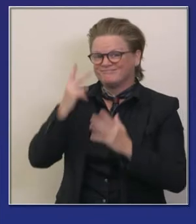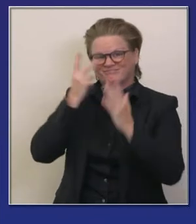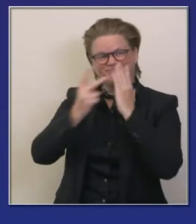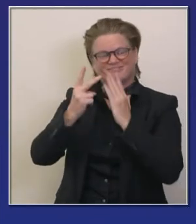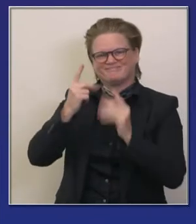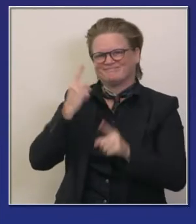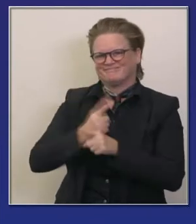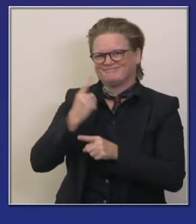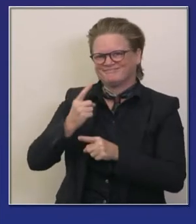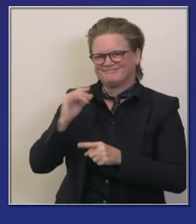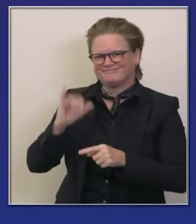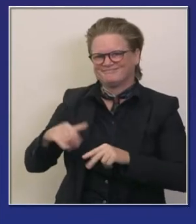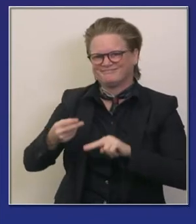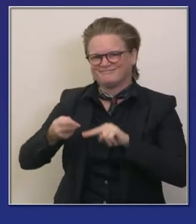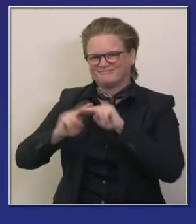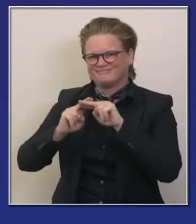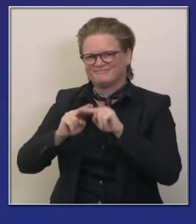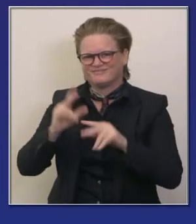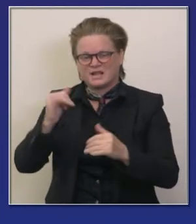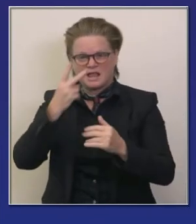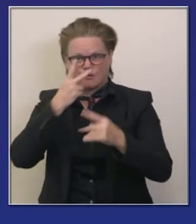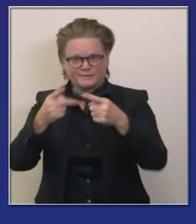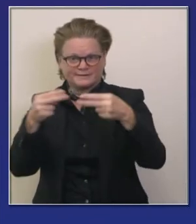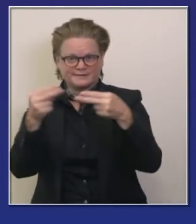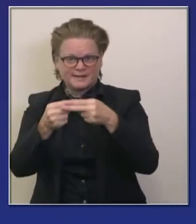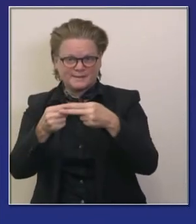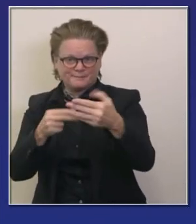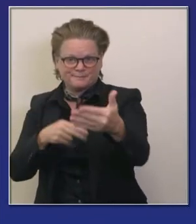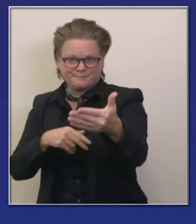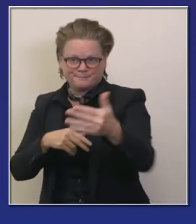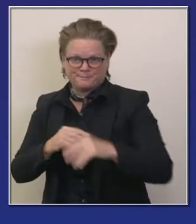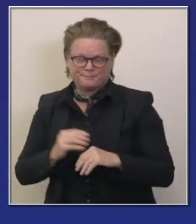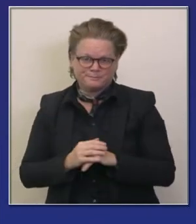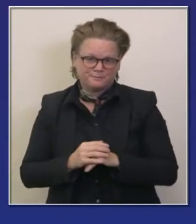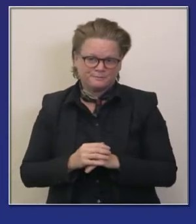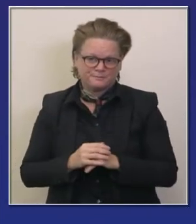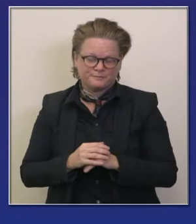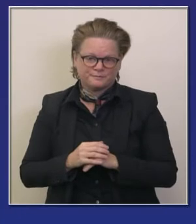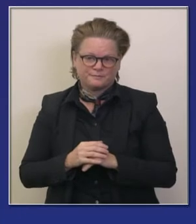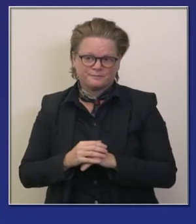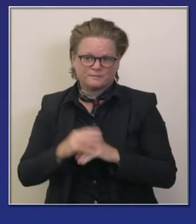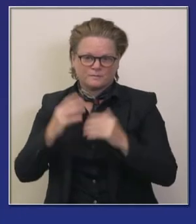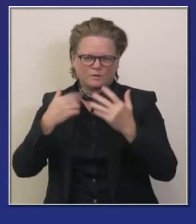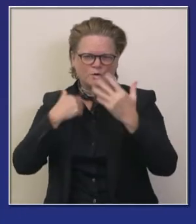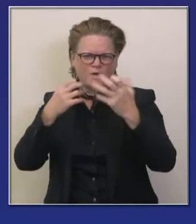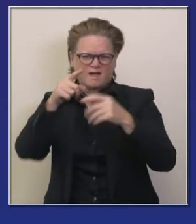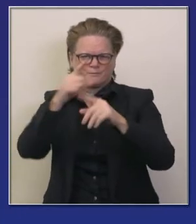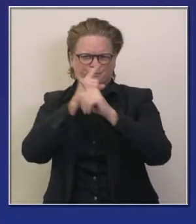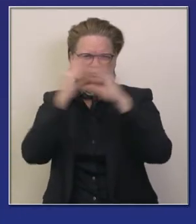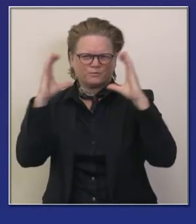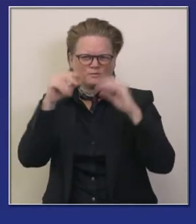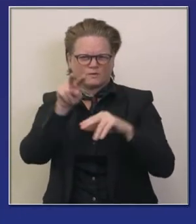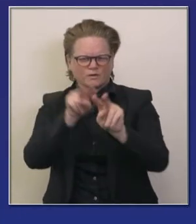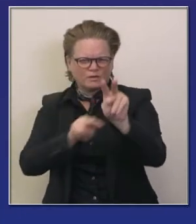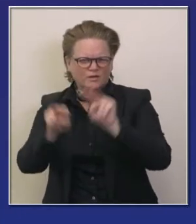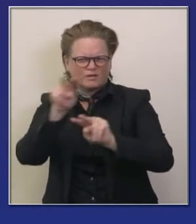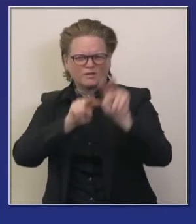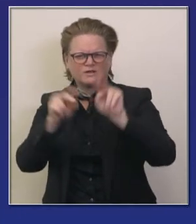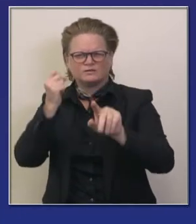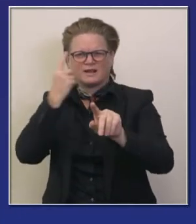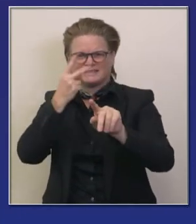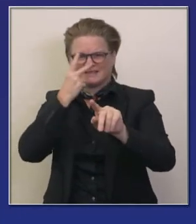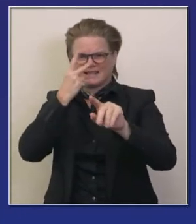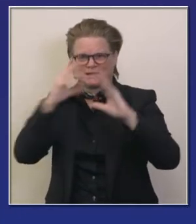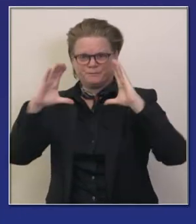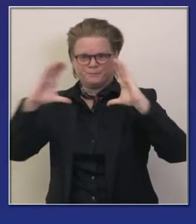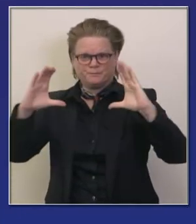aquí ven esta transparencia ya conocida para muchos de ustedes para darles un enfoque distinto aquí lo que hemos hecho es que